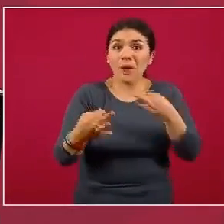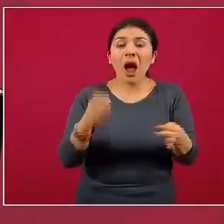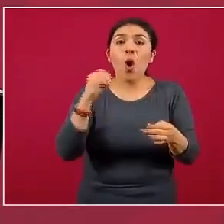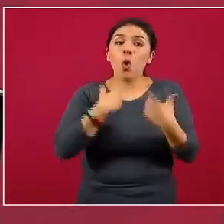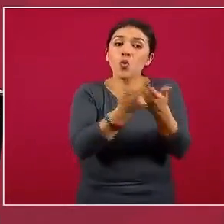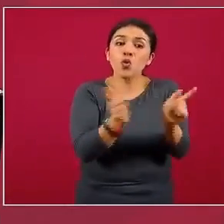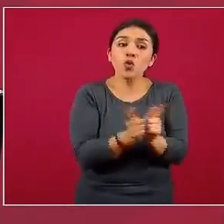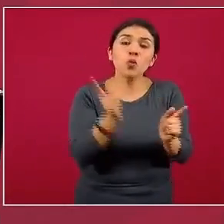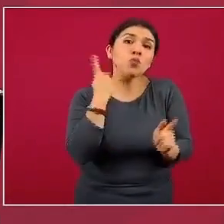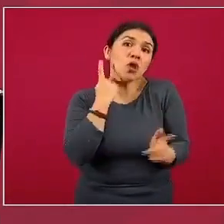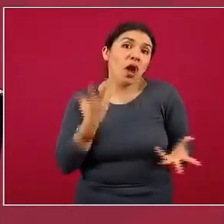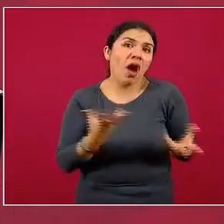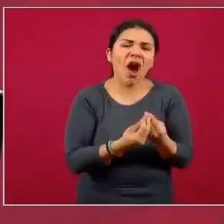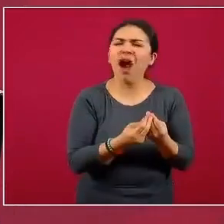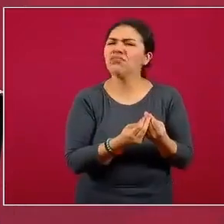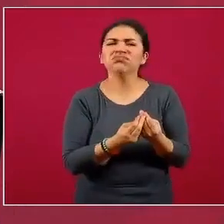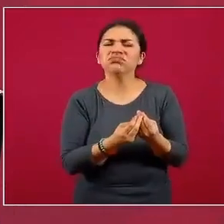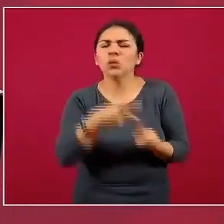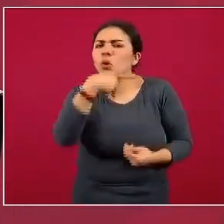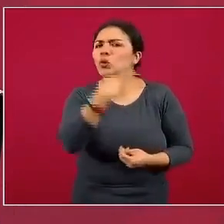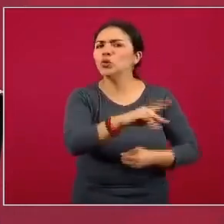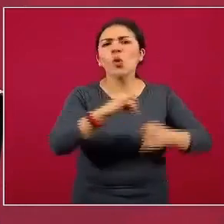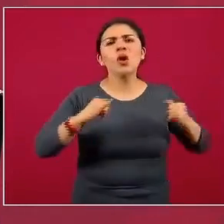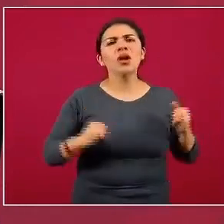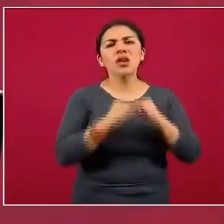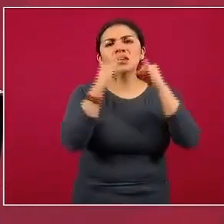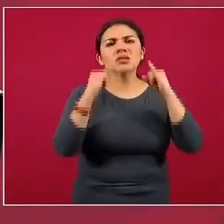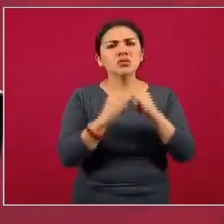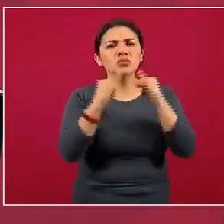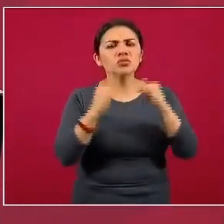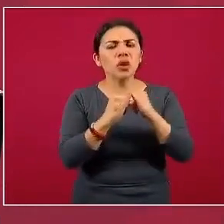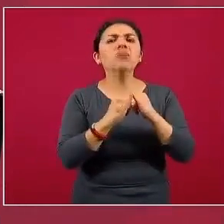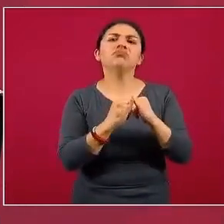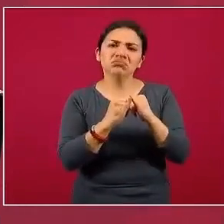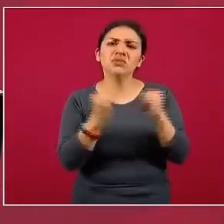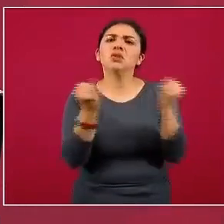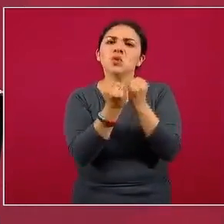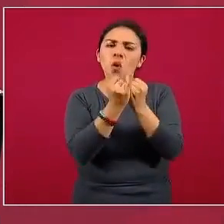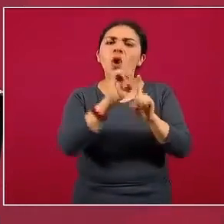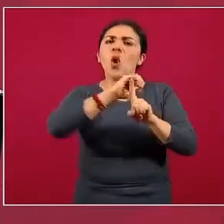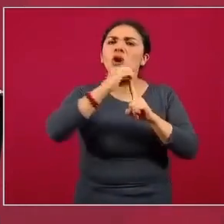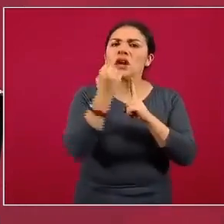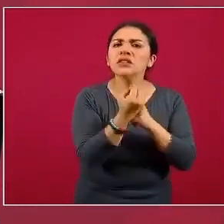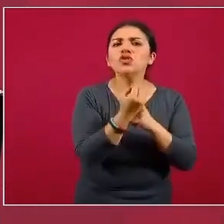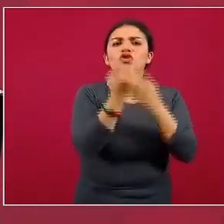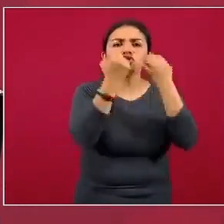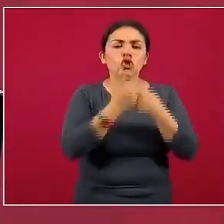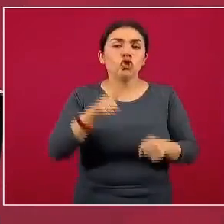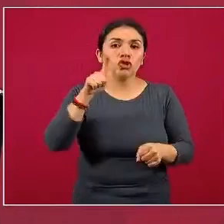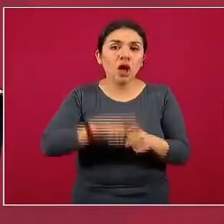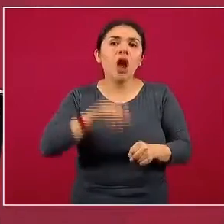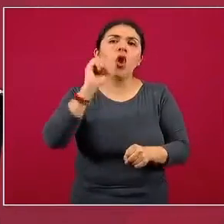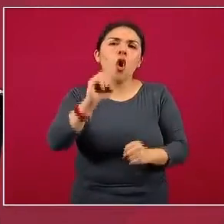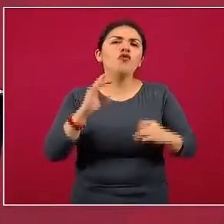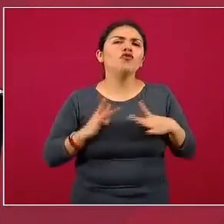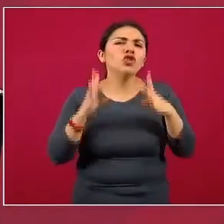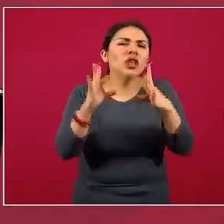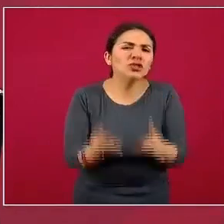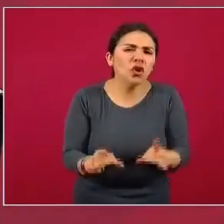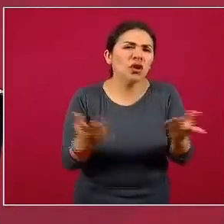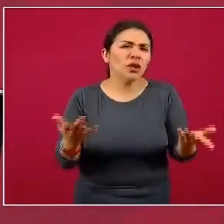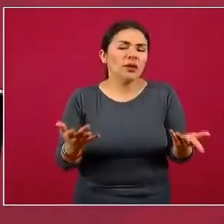o preferencia alguna. Son instituciones y son también organizaciones sociales o fundaciones,